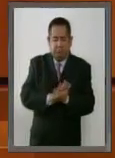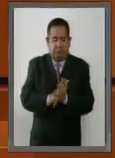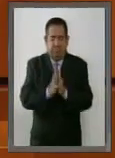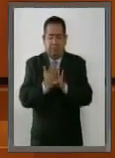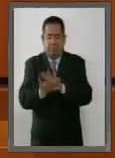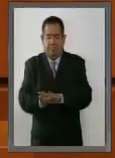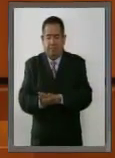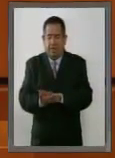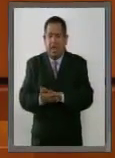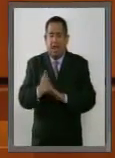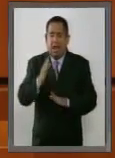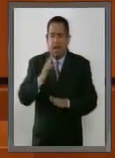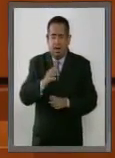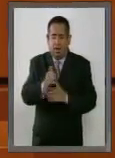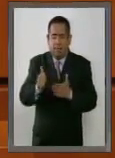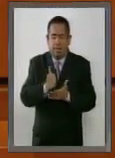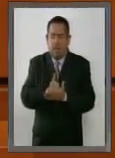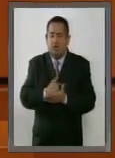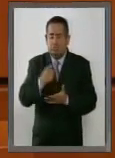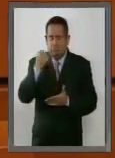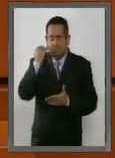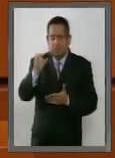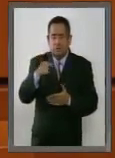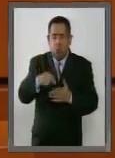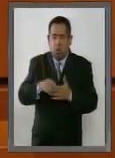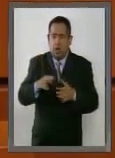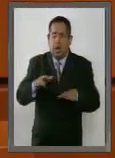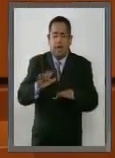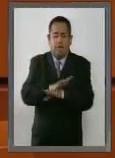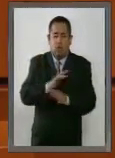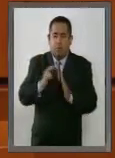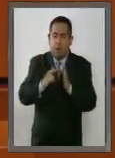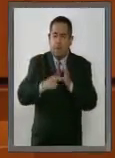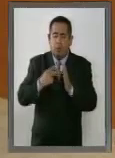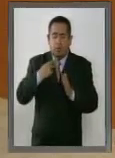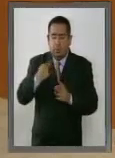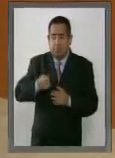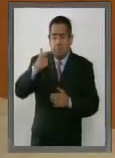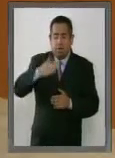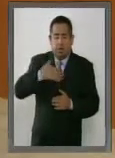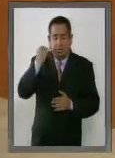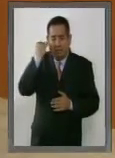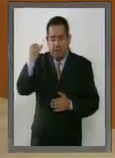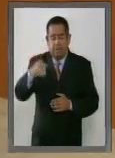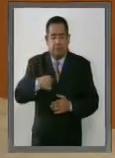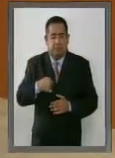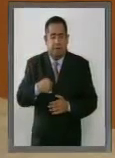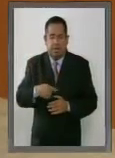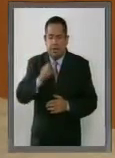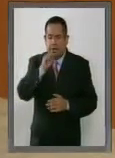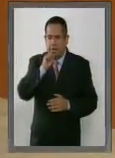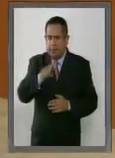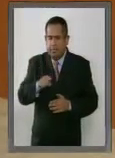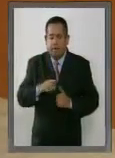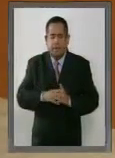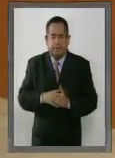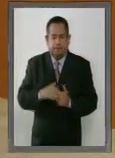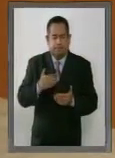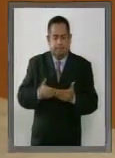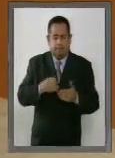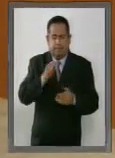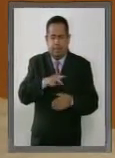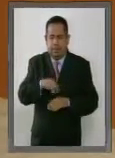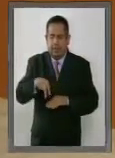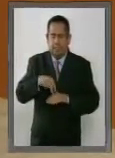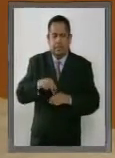de la capital a través de una reforma política. Sin embargo, también me encuentro aquí